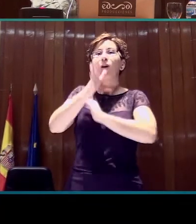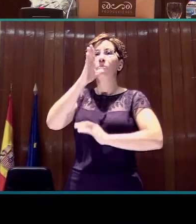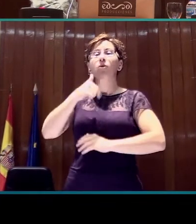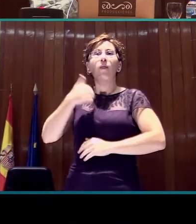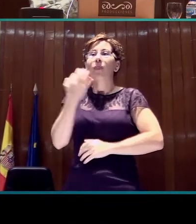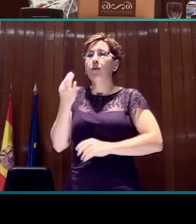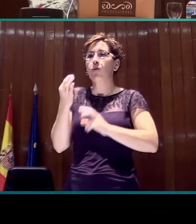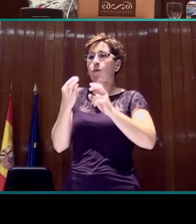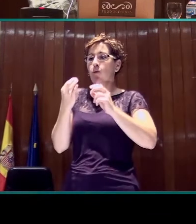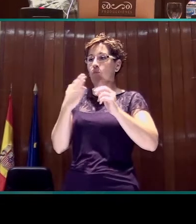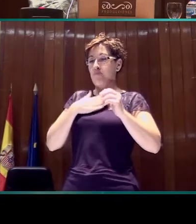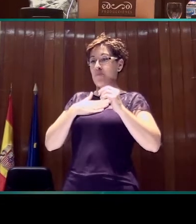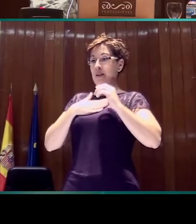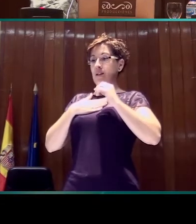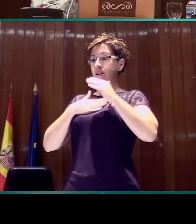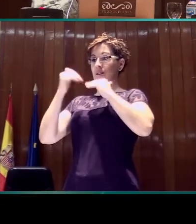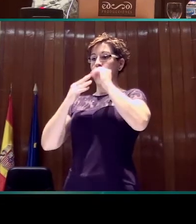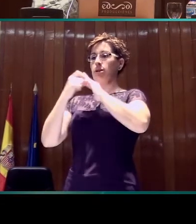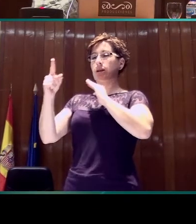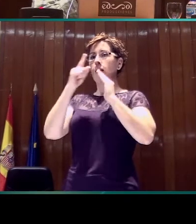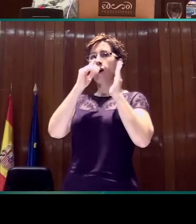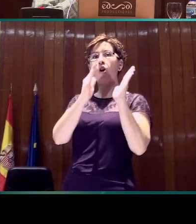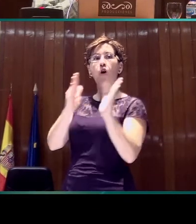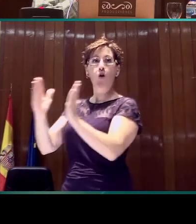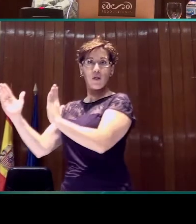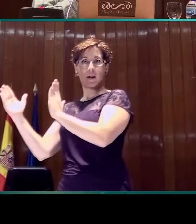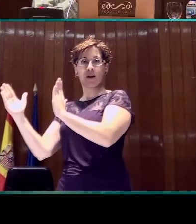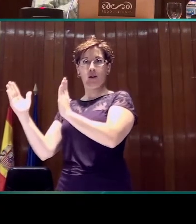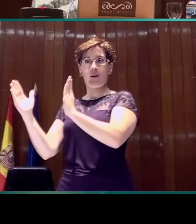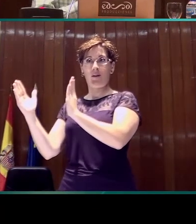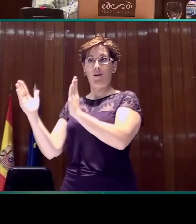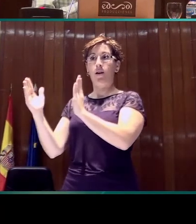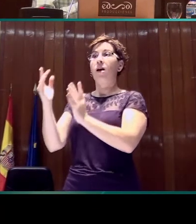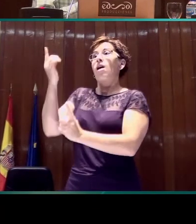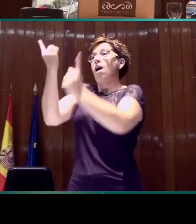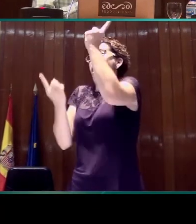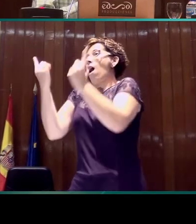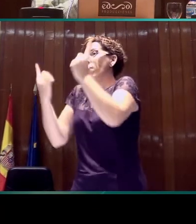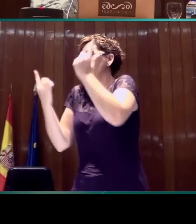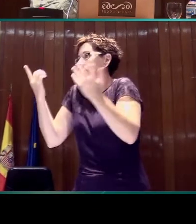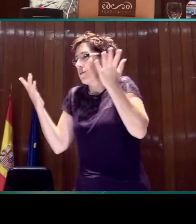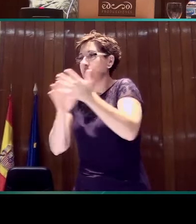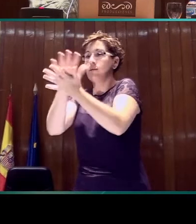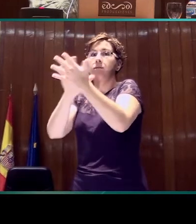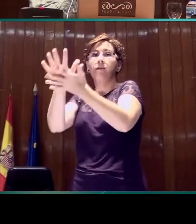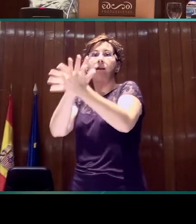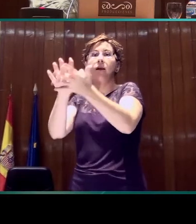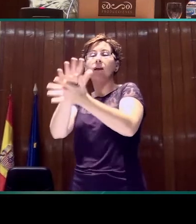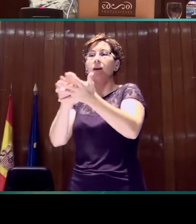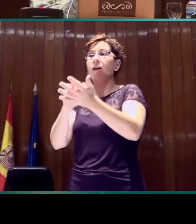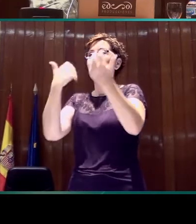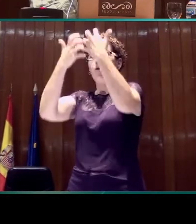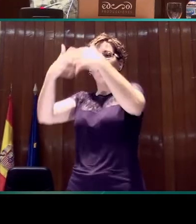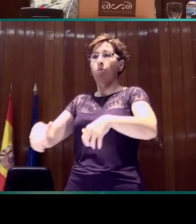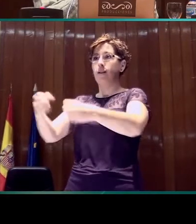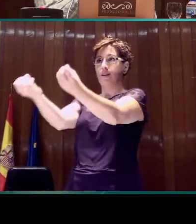Hay veces que el orden, los signantes nos lo dan explícitamente. Dicen, pues voy a hablar de los personajes que